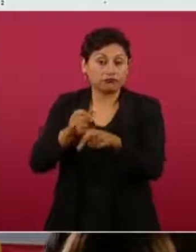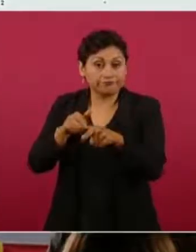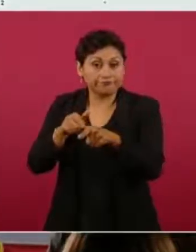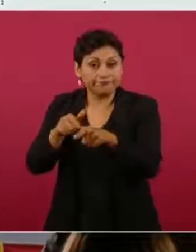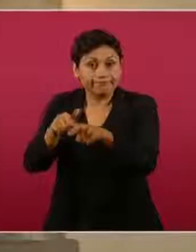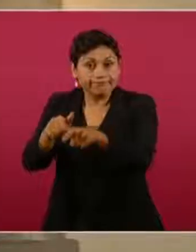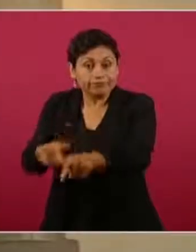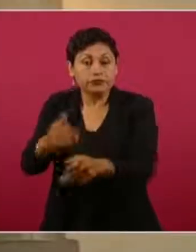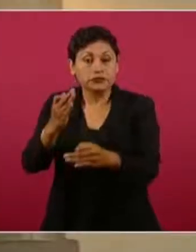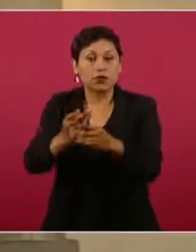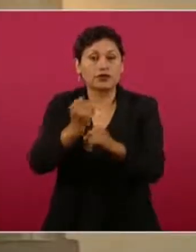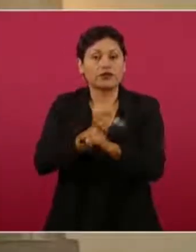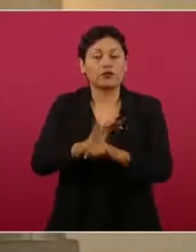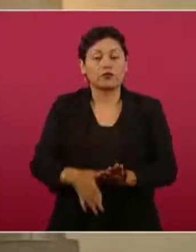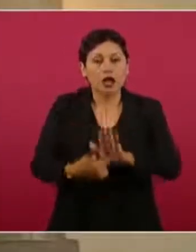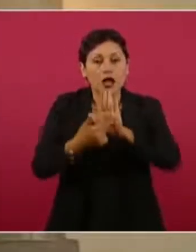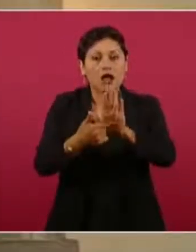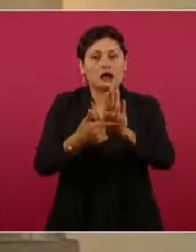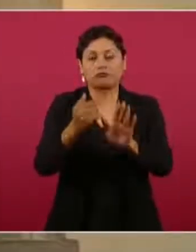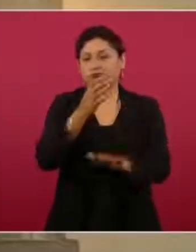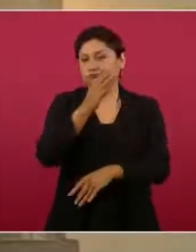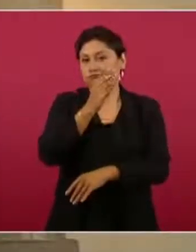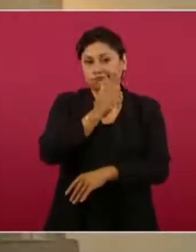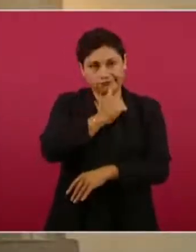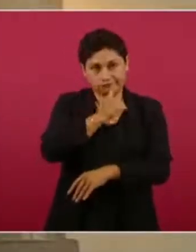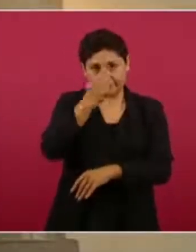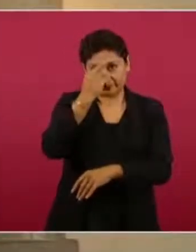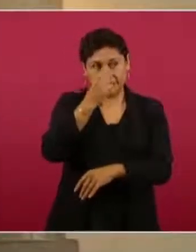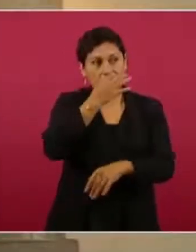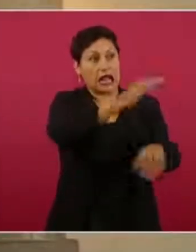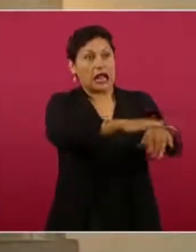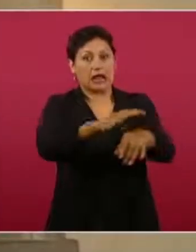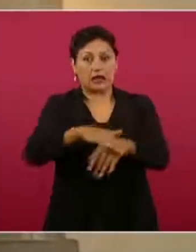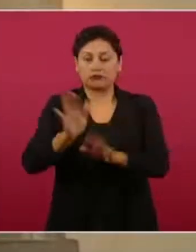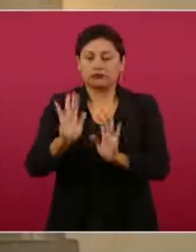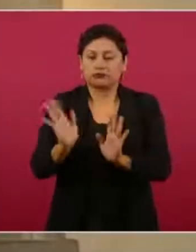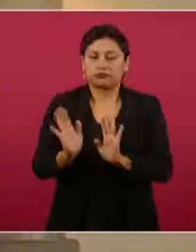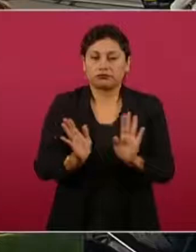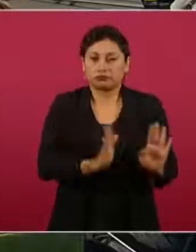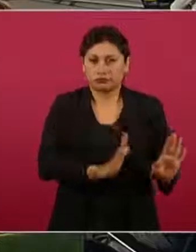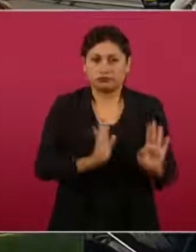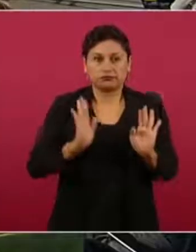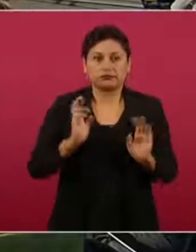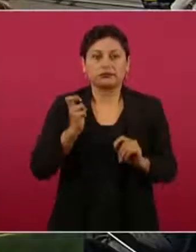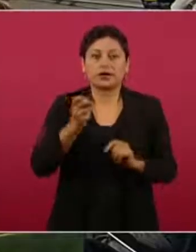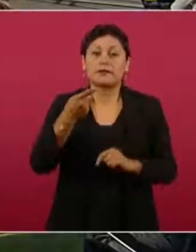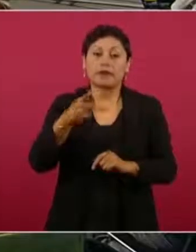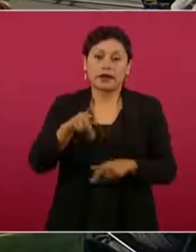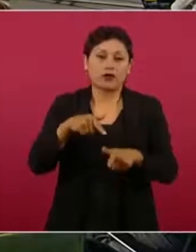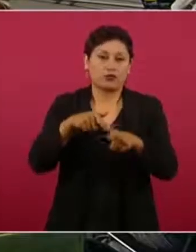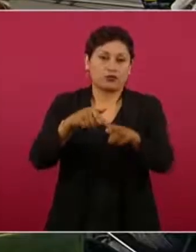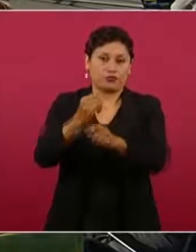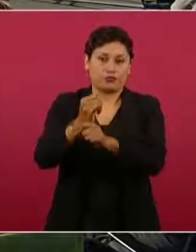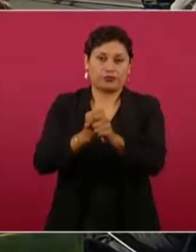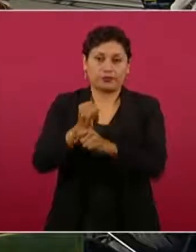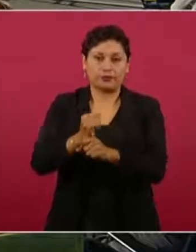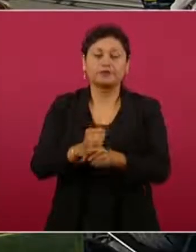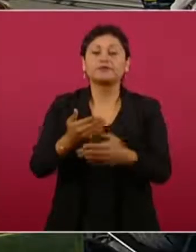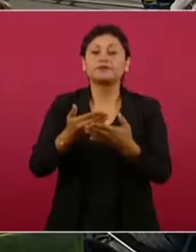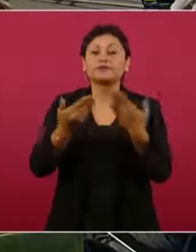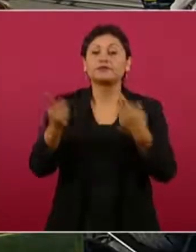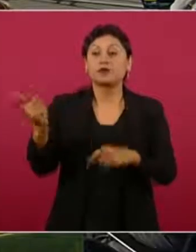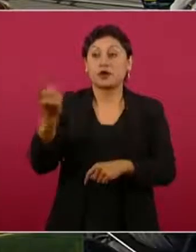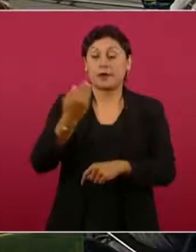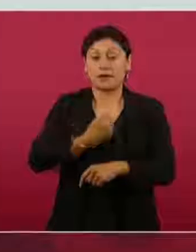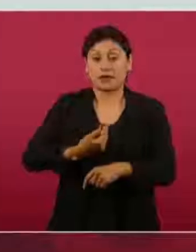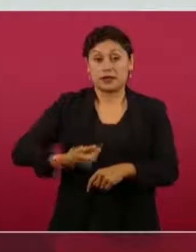proceso, no damos cuenta, pero aquí hay avances importantes. Por último, comentar, como nos lo instruye el señor presidente, que